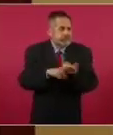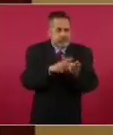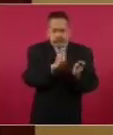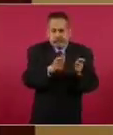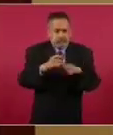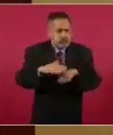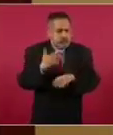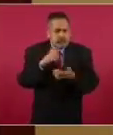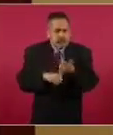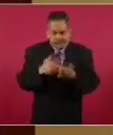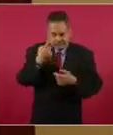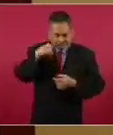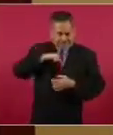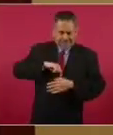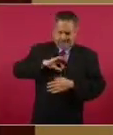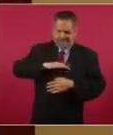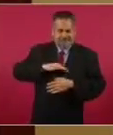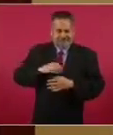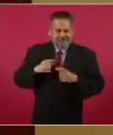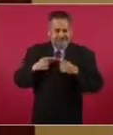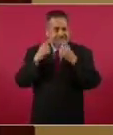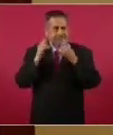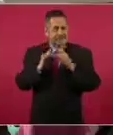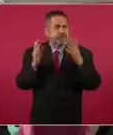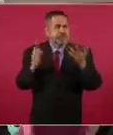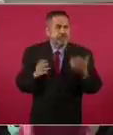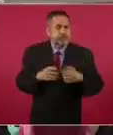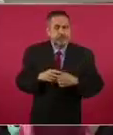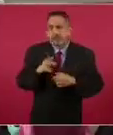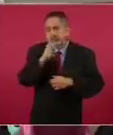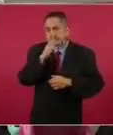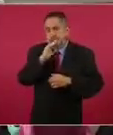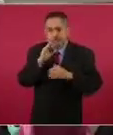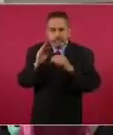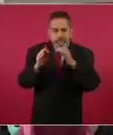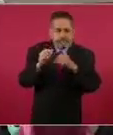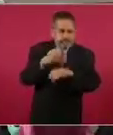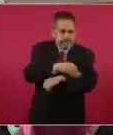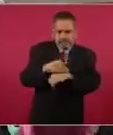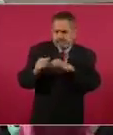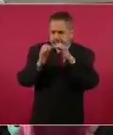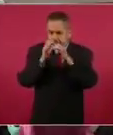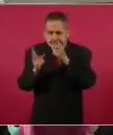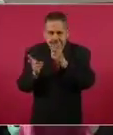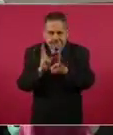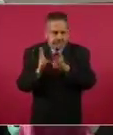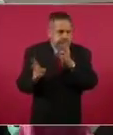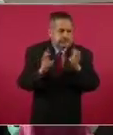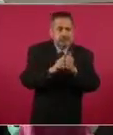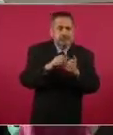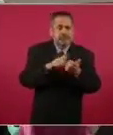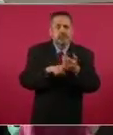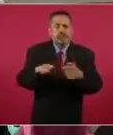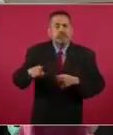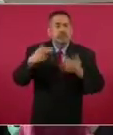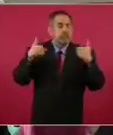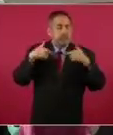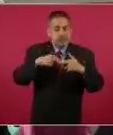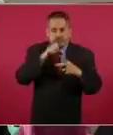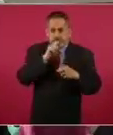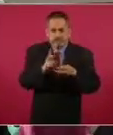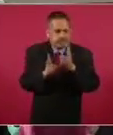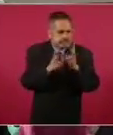casos. Se mantiene comunicación con padres de familia y maestros a fin de brindar una atención